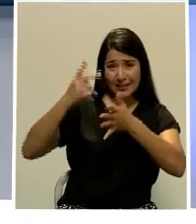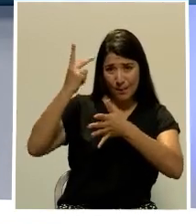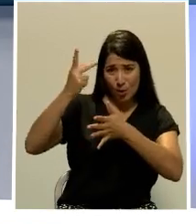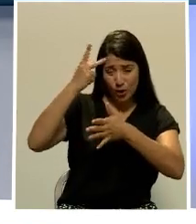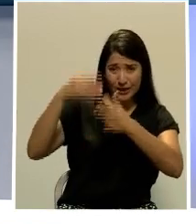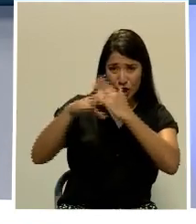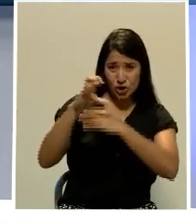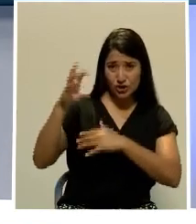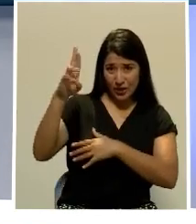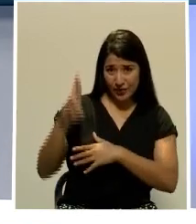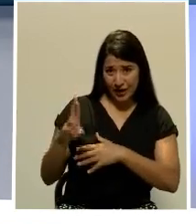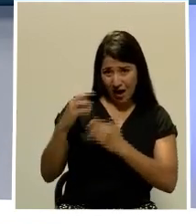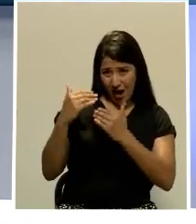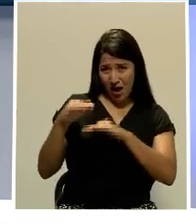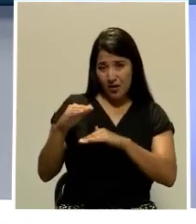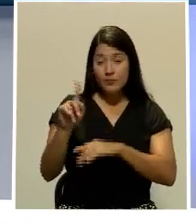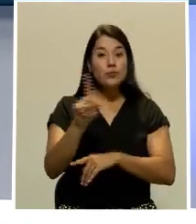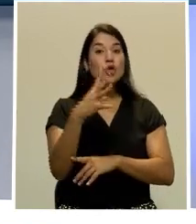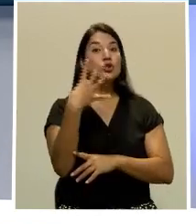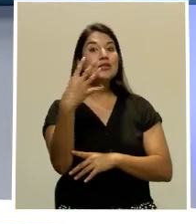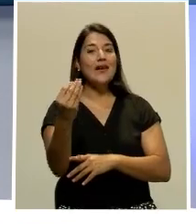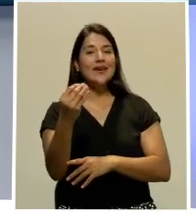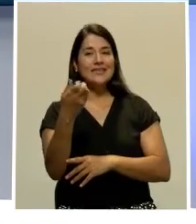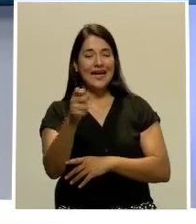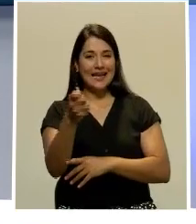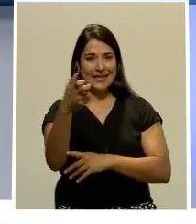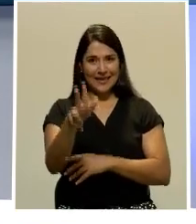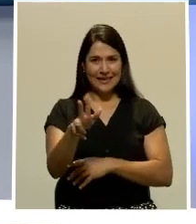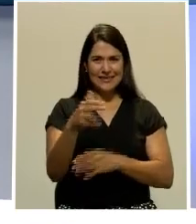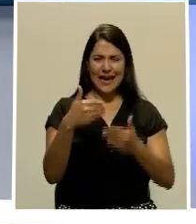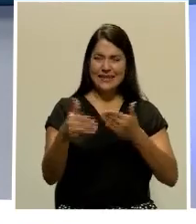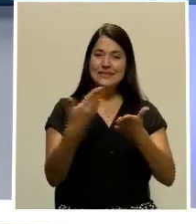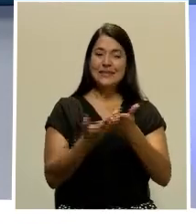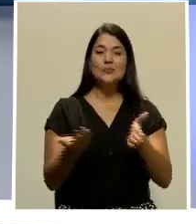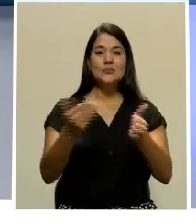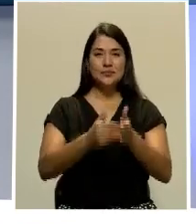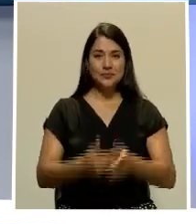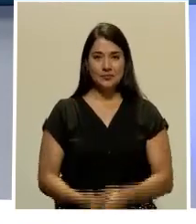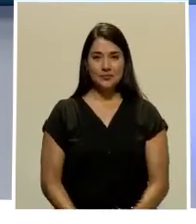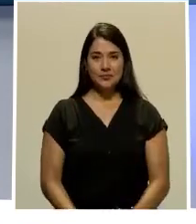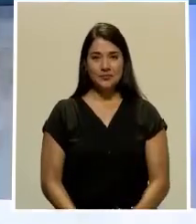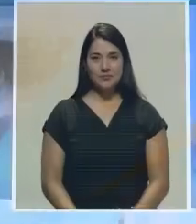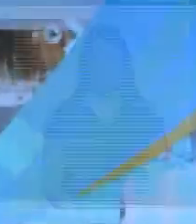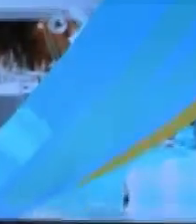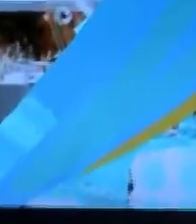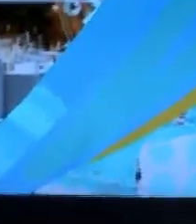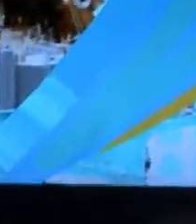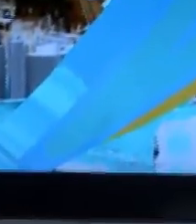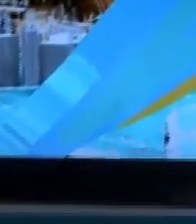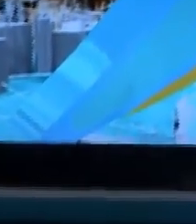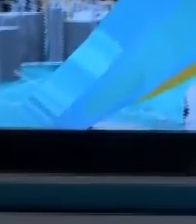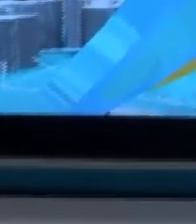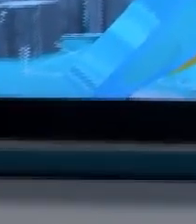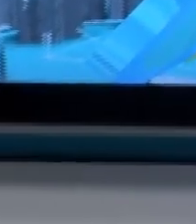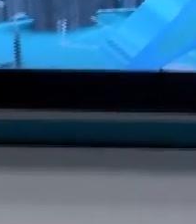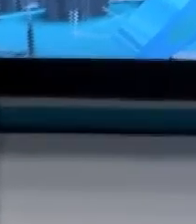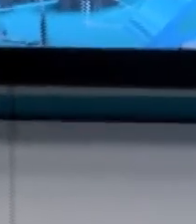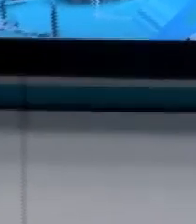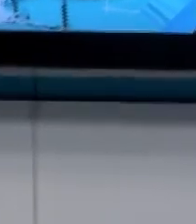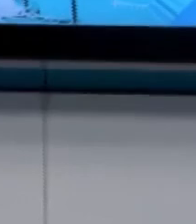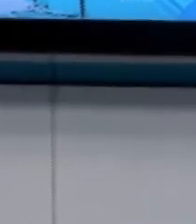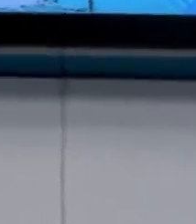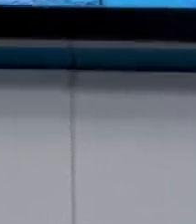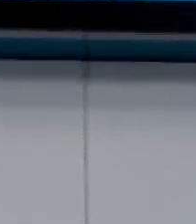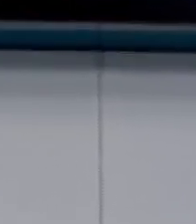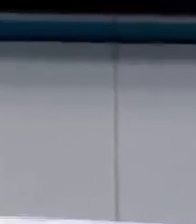Costa Rica? No se vaya de la señal del 13 Ya volvemos ¡Gracias! ¡Gracias! ¡Gracias!